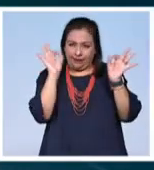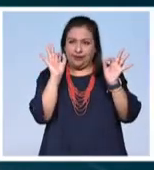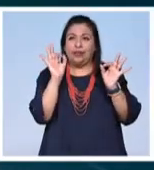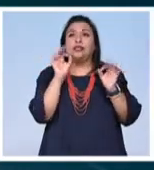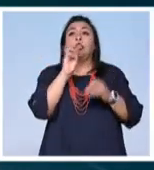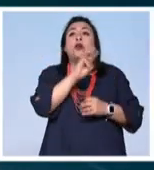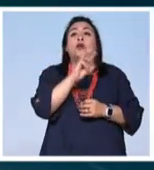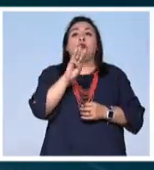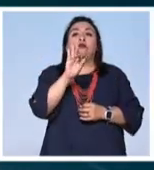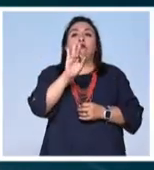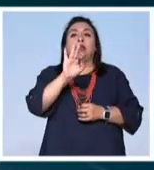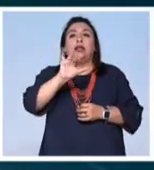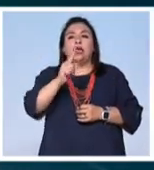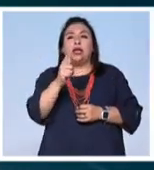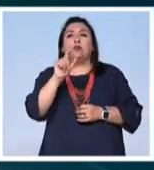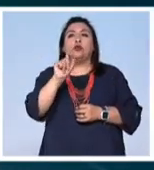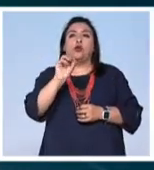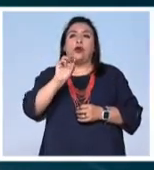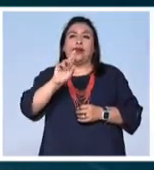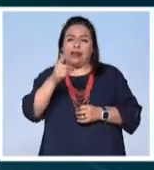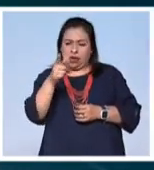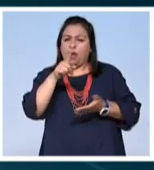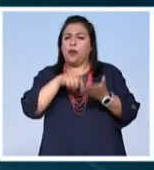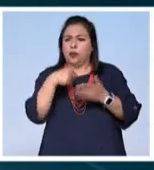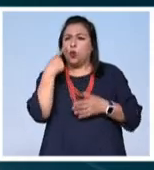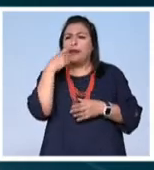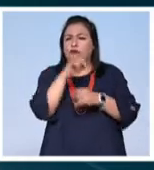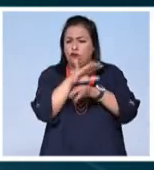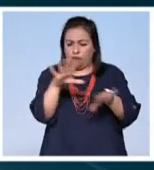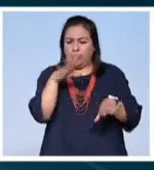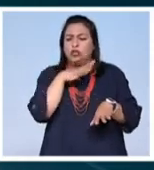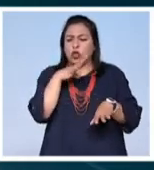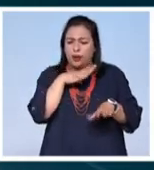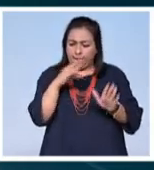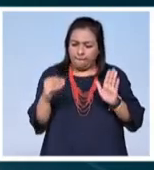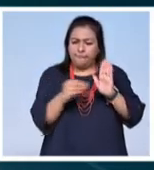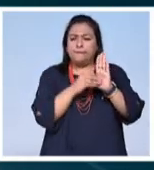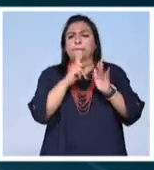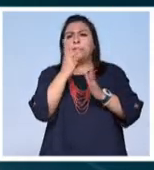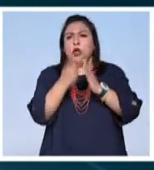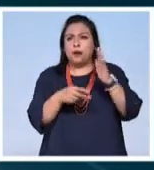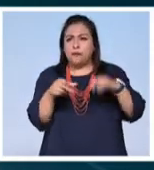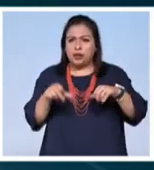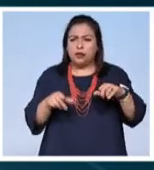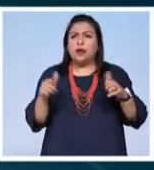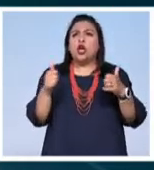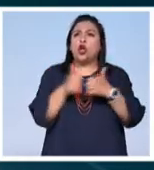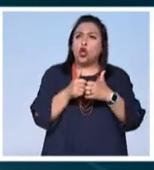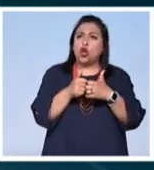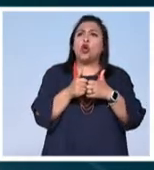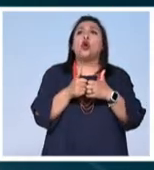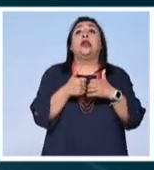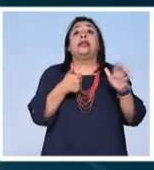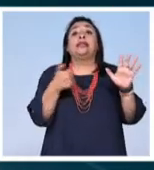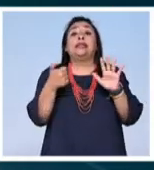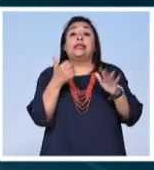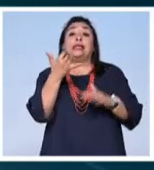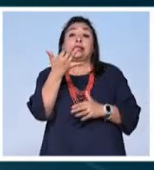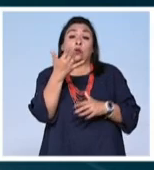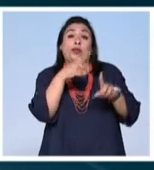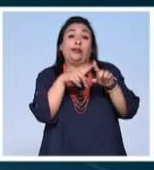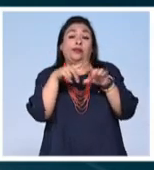.filei.org. Ahí estará disponible nuestro programa de actividades con estas 650